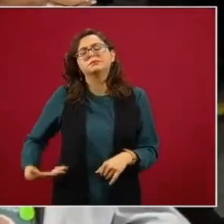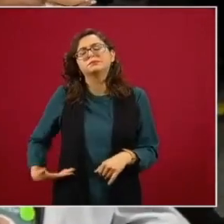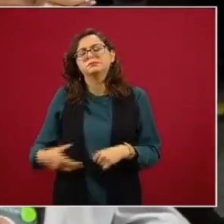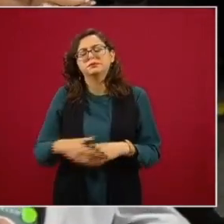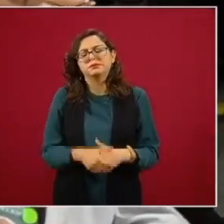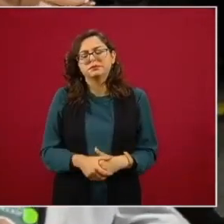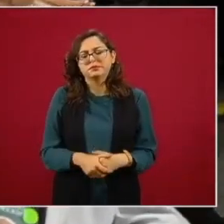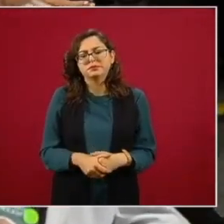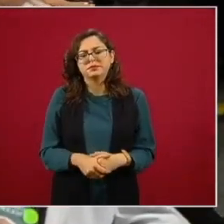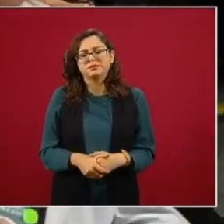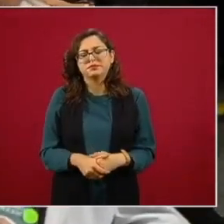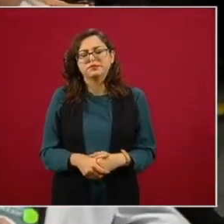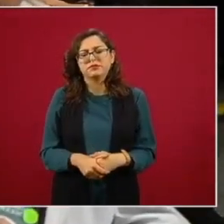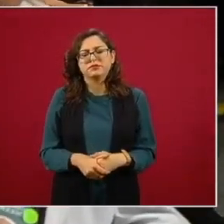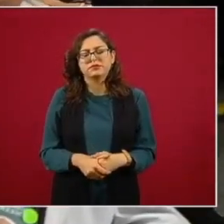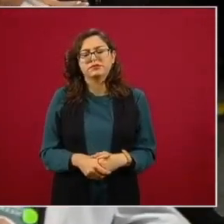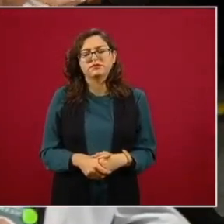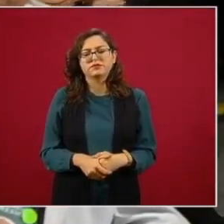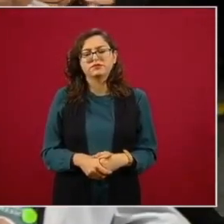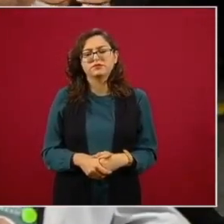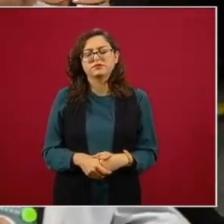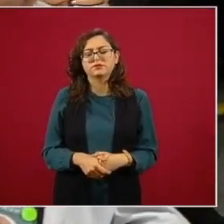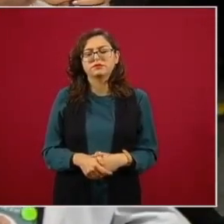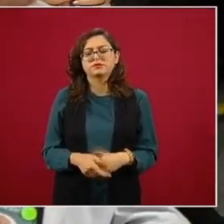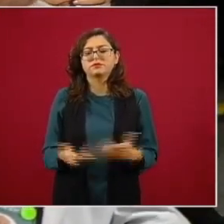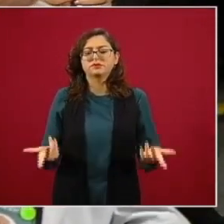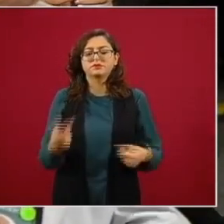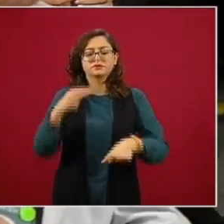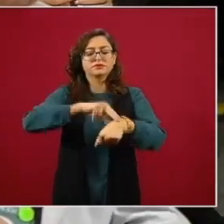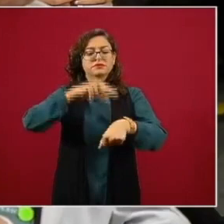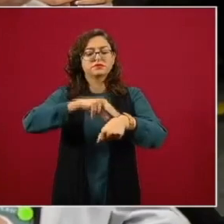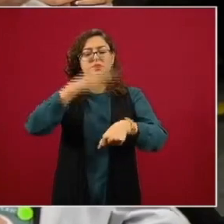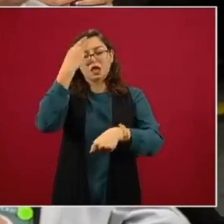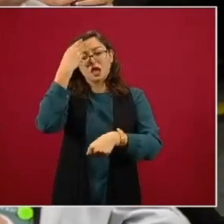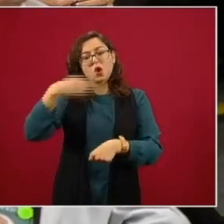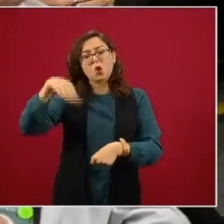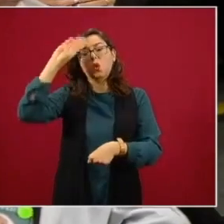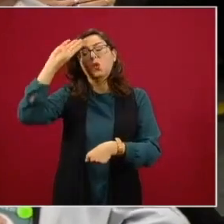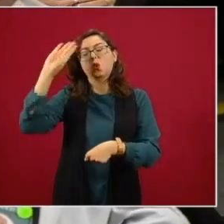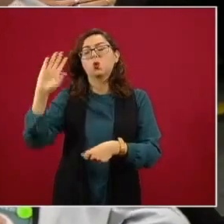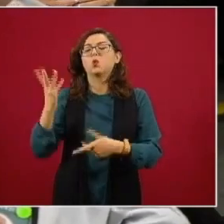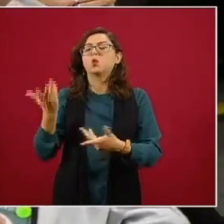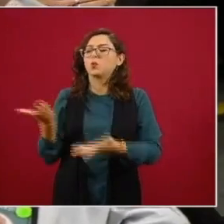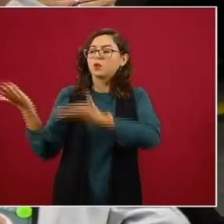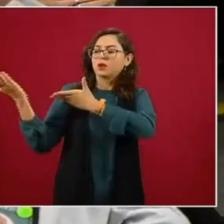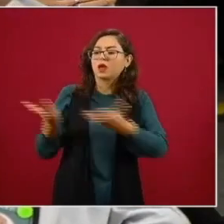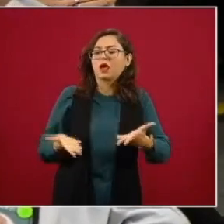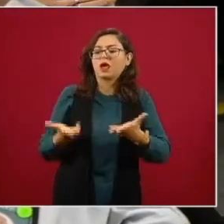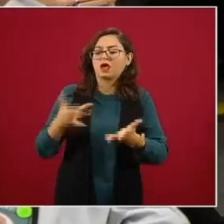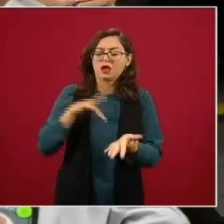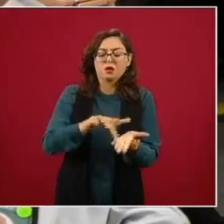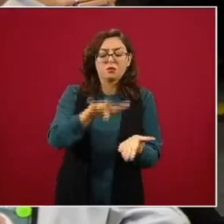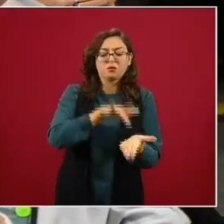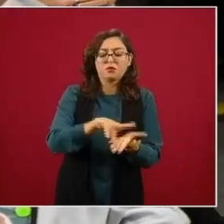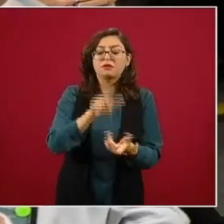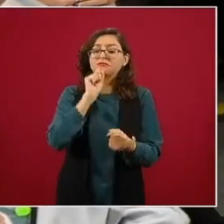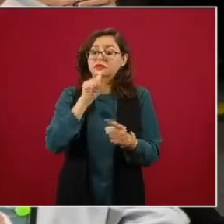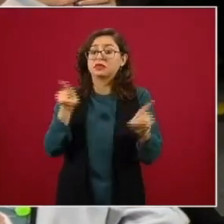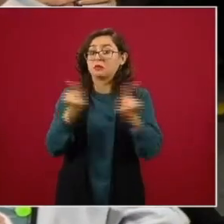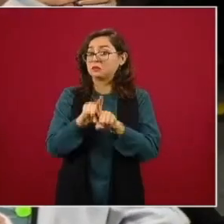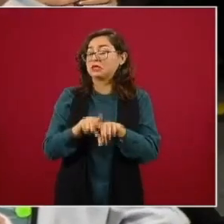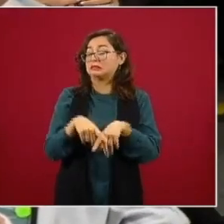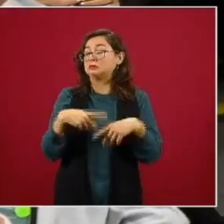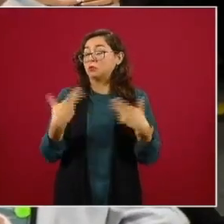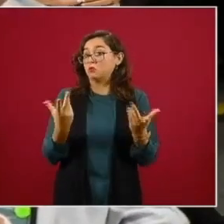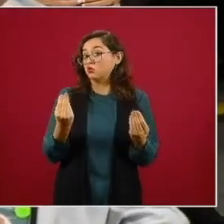apoyo que se tuvo de médicos cubanos en pasados meses y que también causó mucha polémica